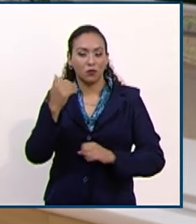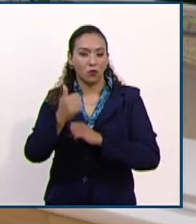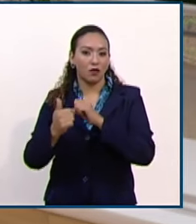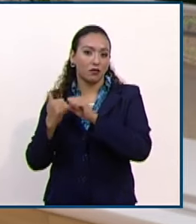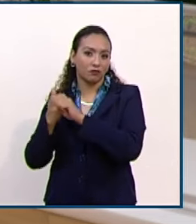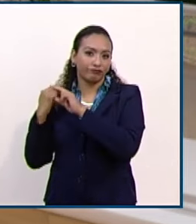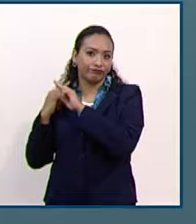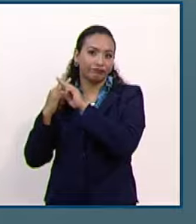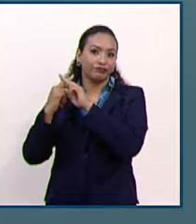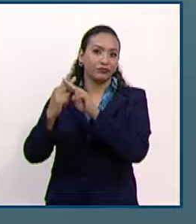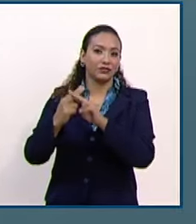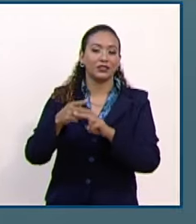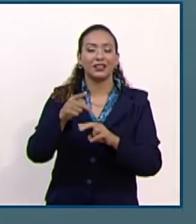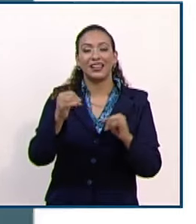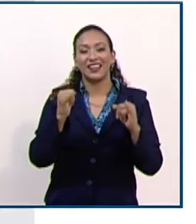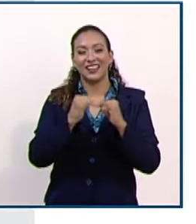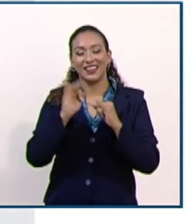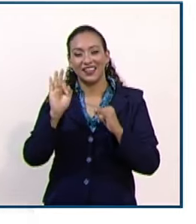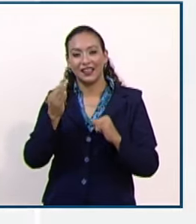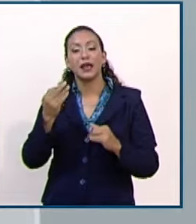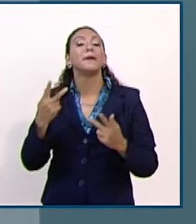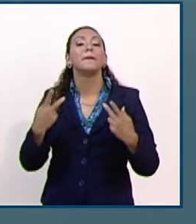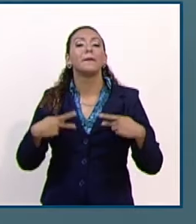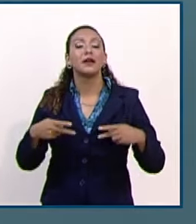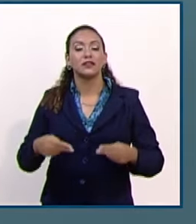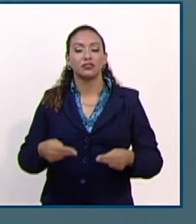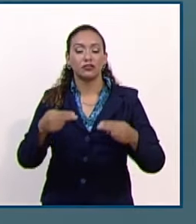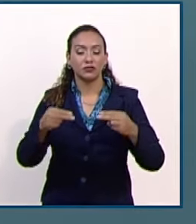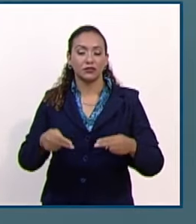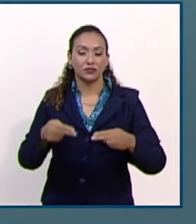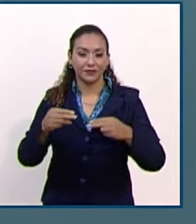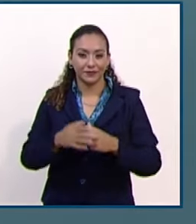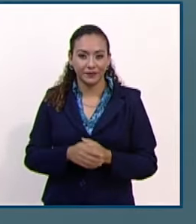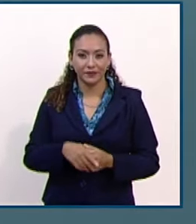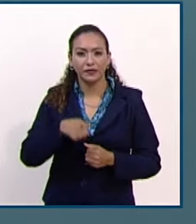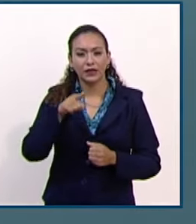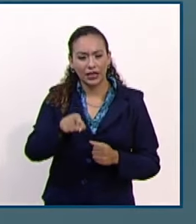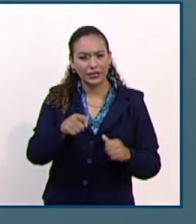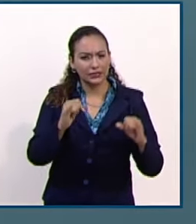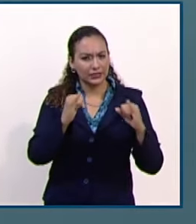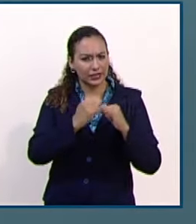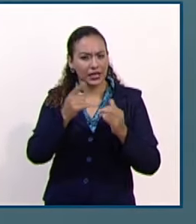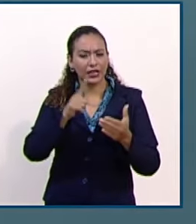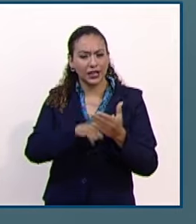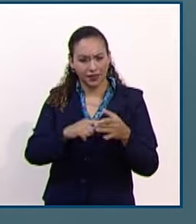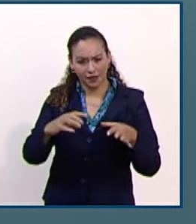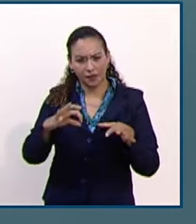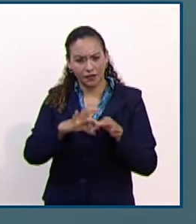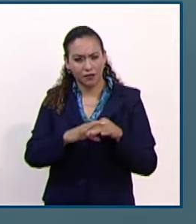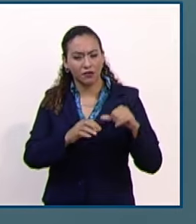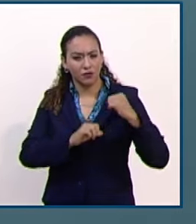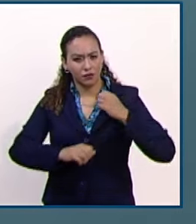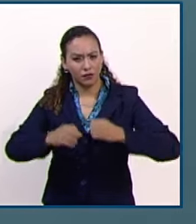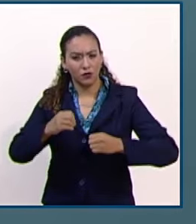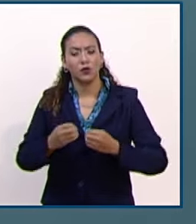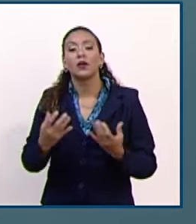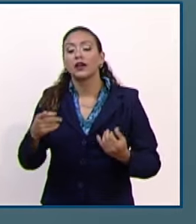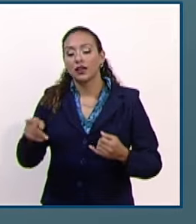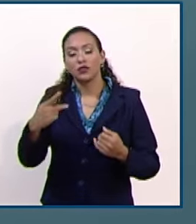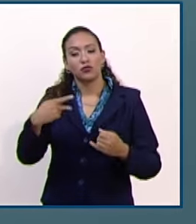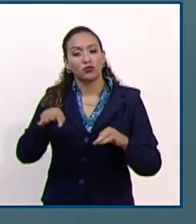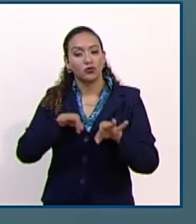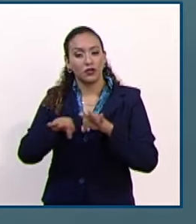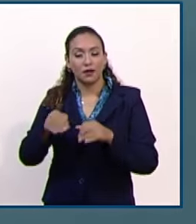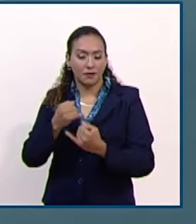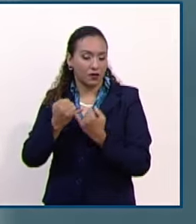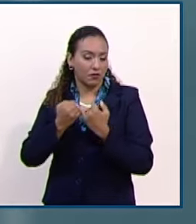del Instituto Federal de Especialistas de Concursos Mercantiles, un órgano auxiliar del Consejo de la Judicatura Federal con autonomía técnica y